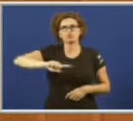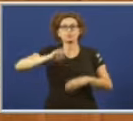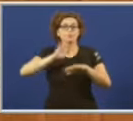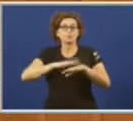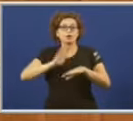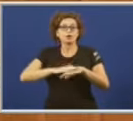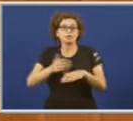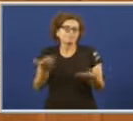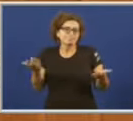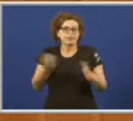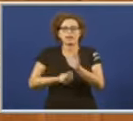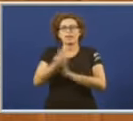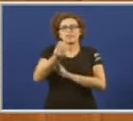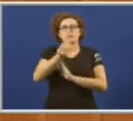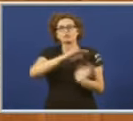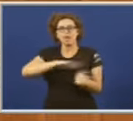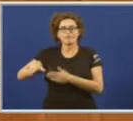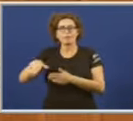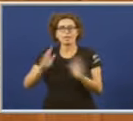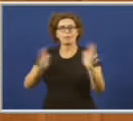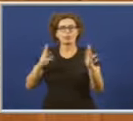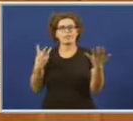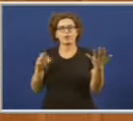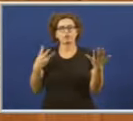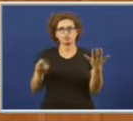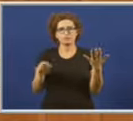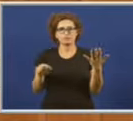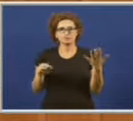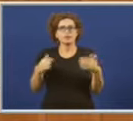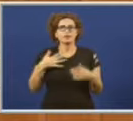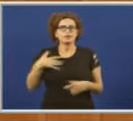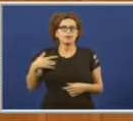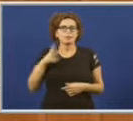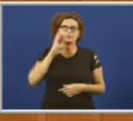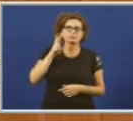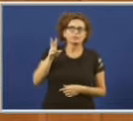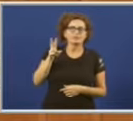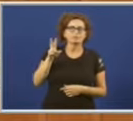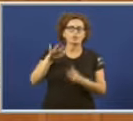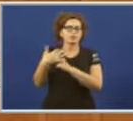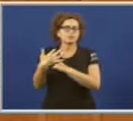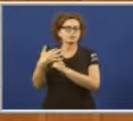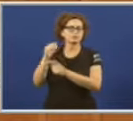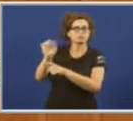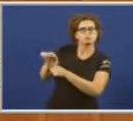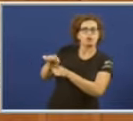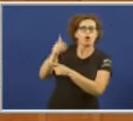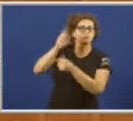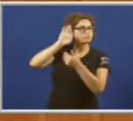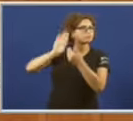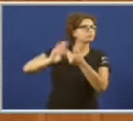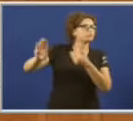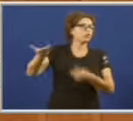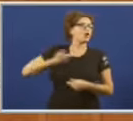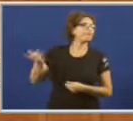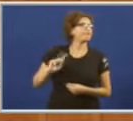simple efeito de termos nascido a finais da década dos 80. Querer obviar ese contexto, ou desligar o que está a acontecer